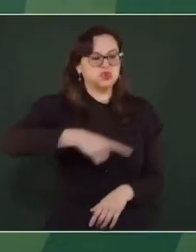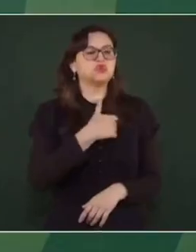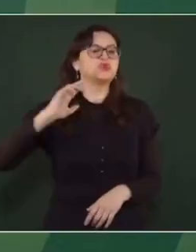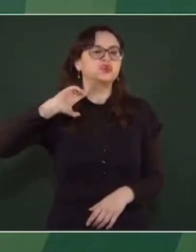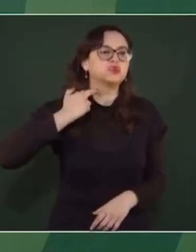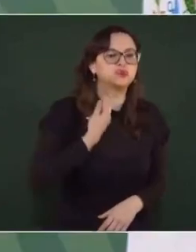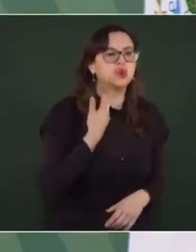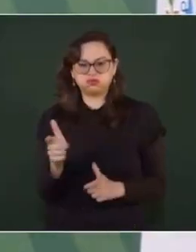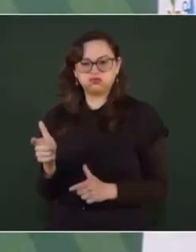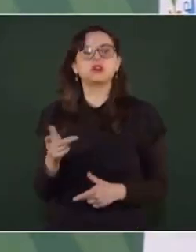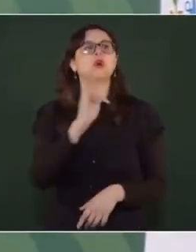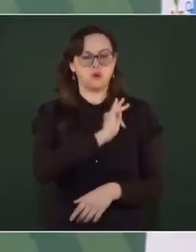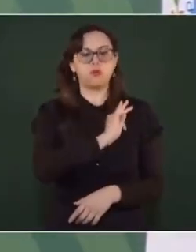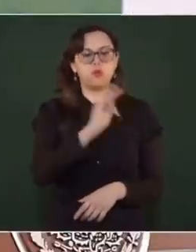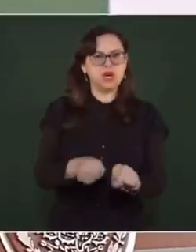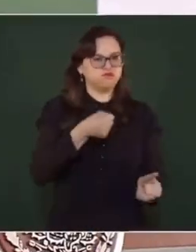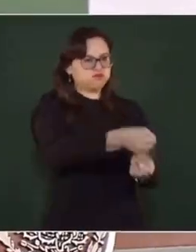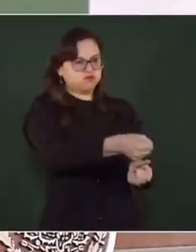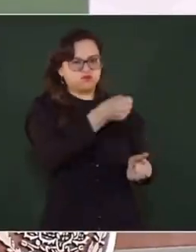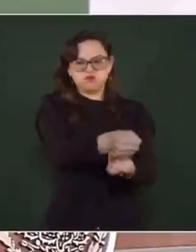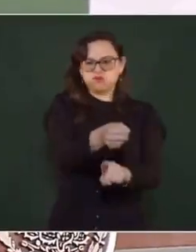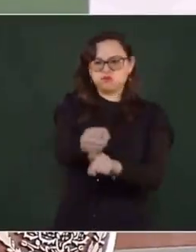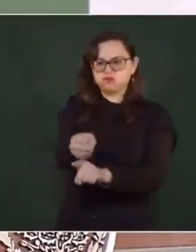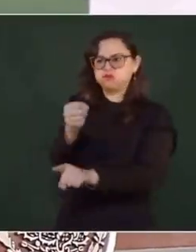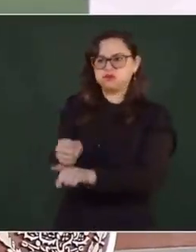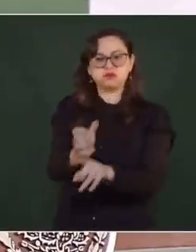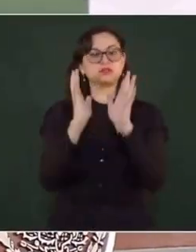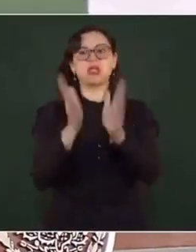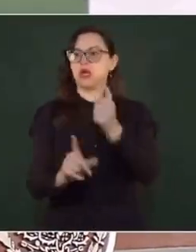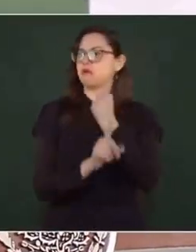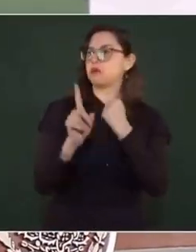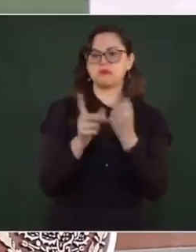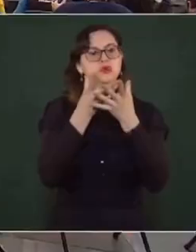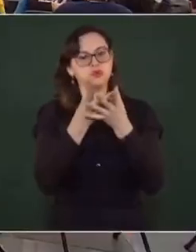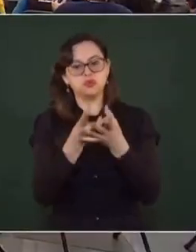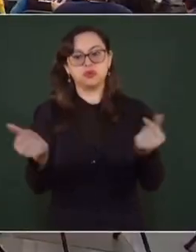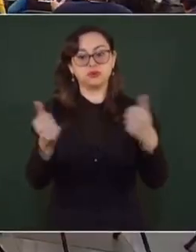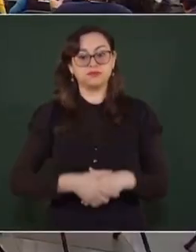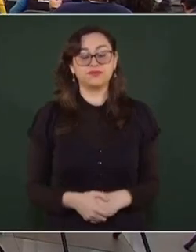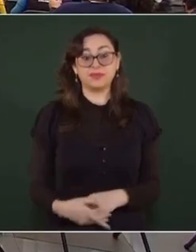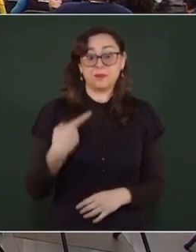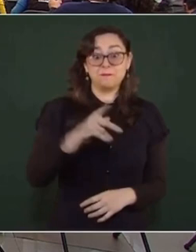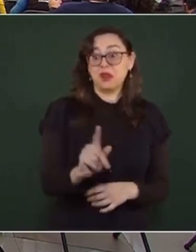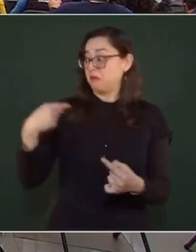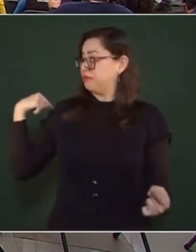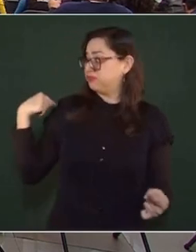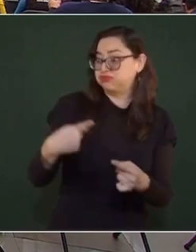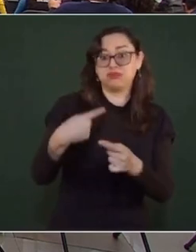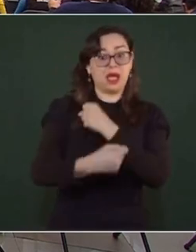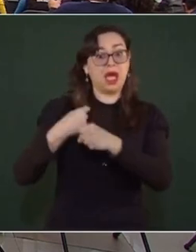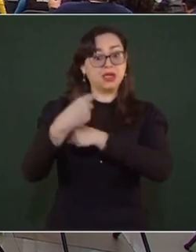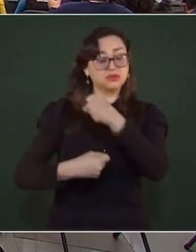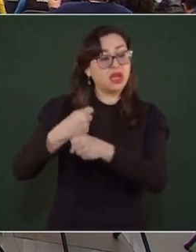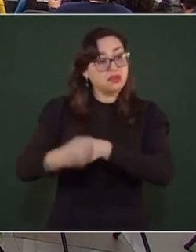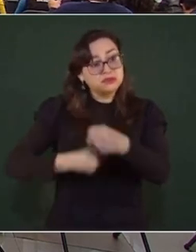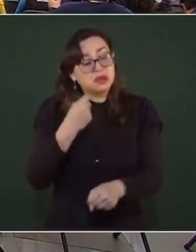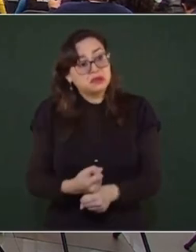robocots, con armas, sometiendo. Y eso está demostrado que no funciona,